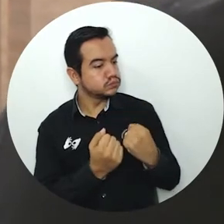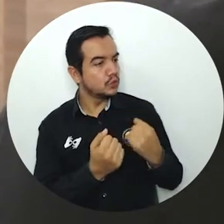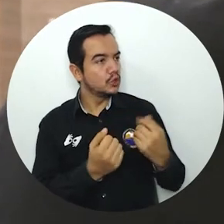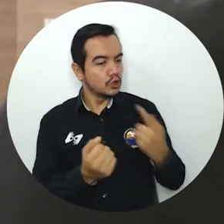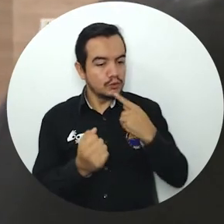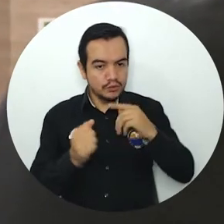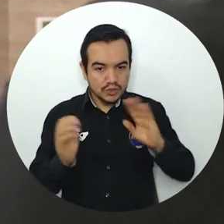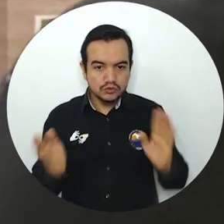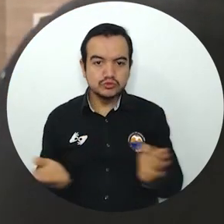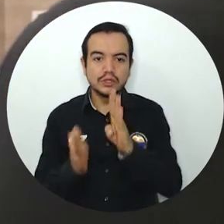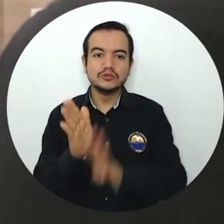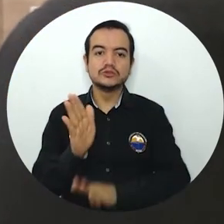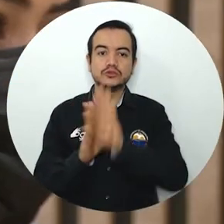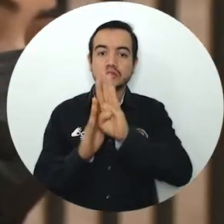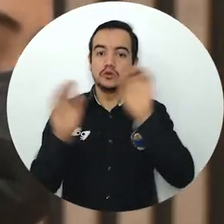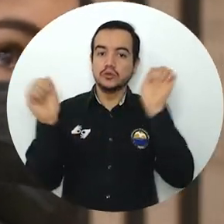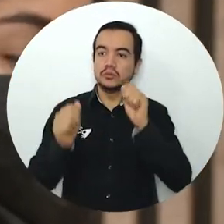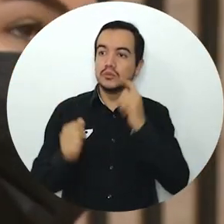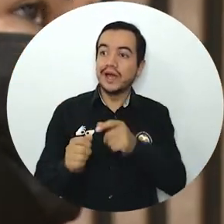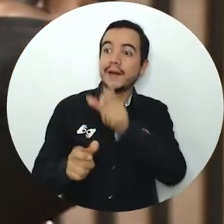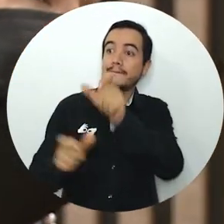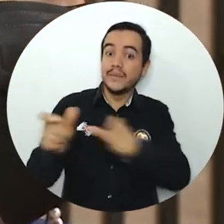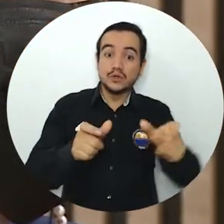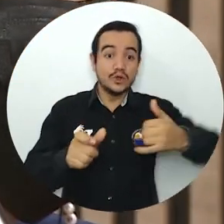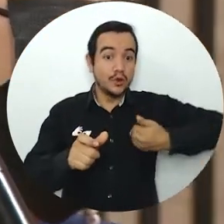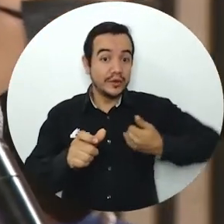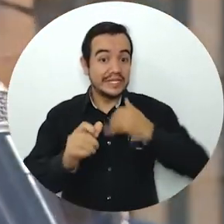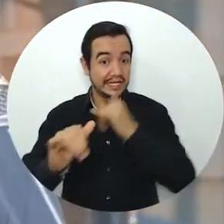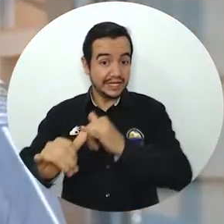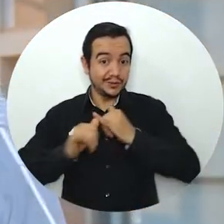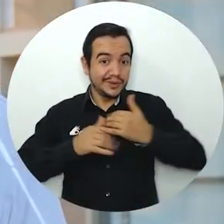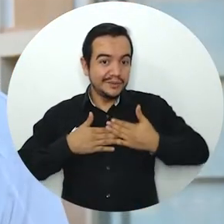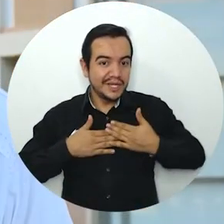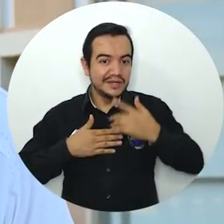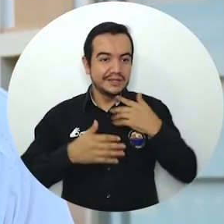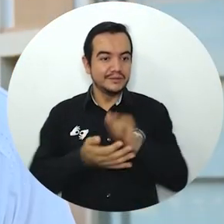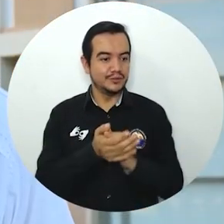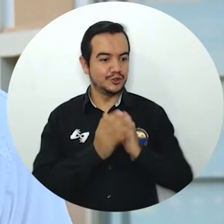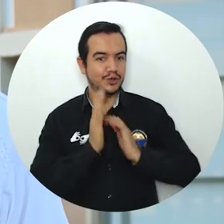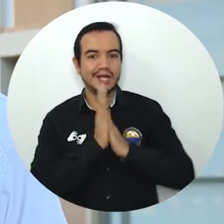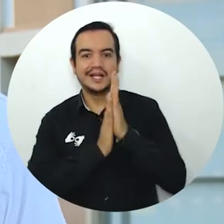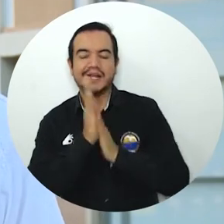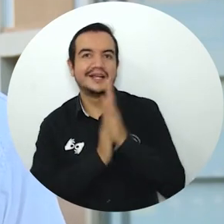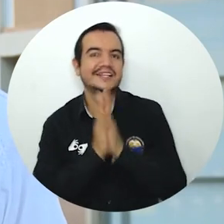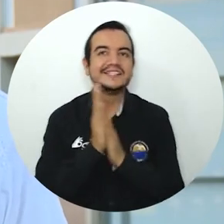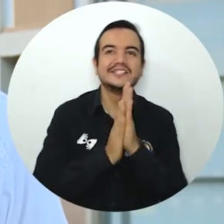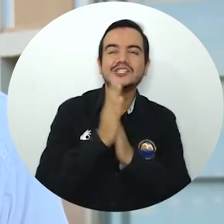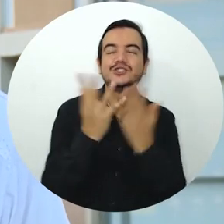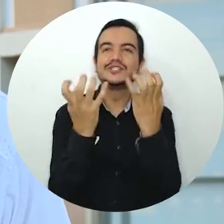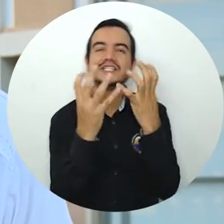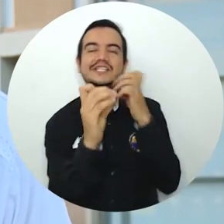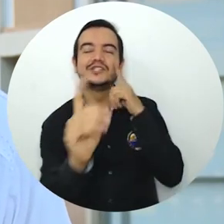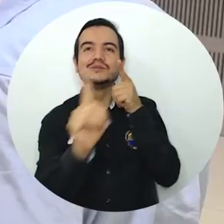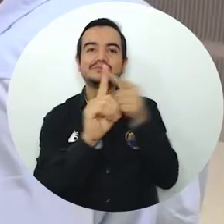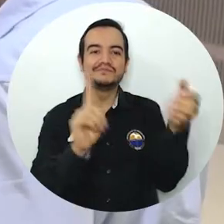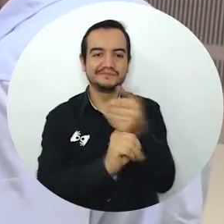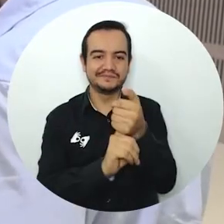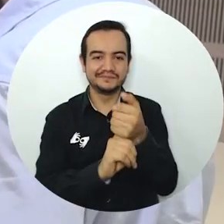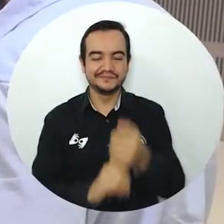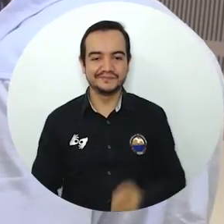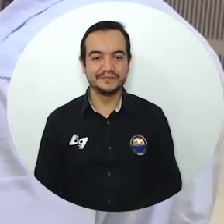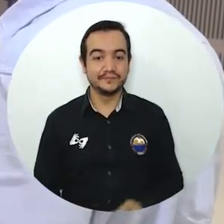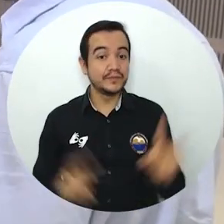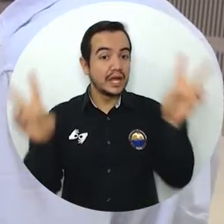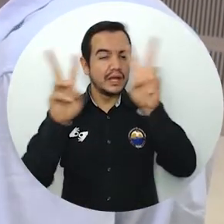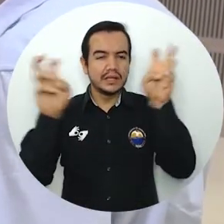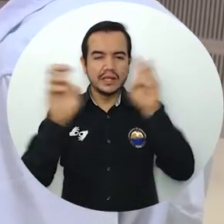aportar al crecimiento del programa para poder beneficiar a muchísimos jóvenes como yo de una maleta llena de sueños que esperan materializar. Entre los